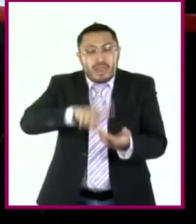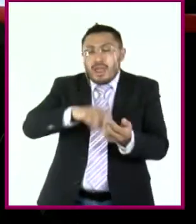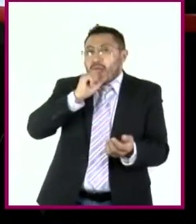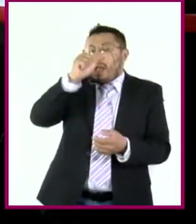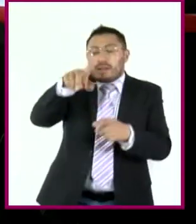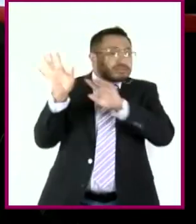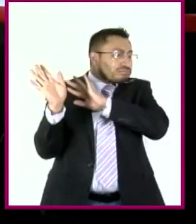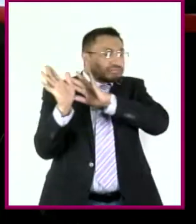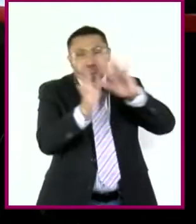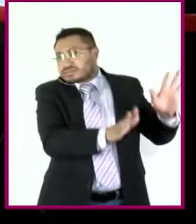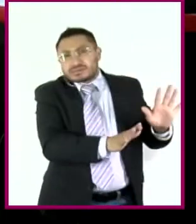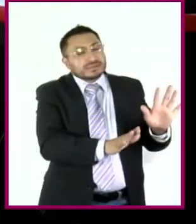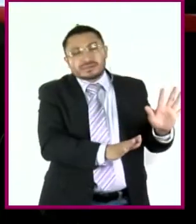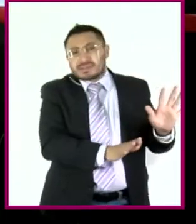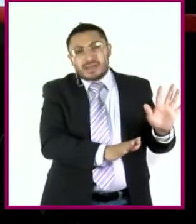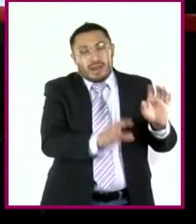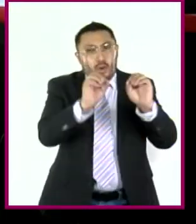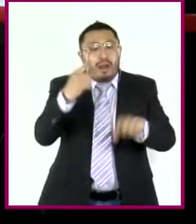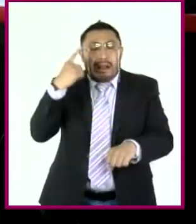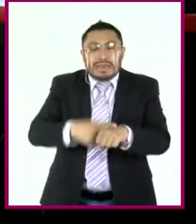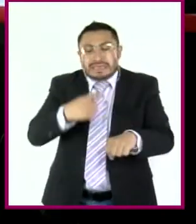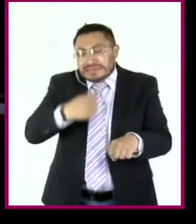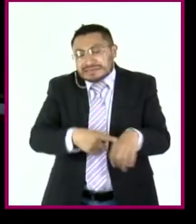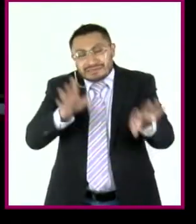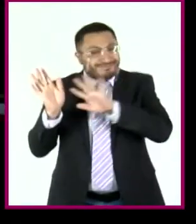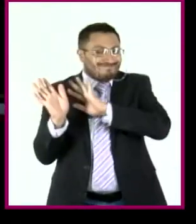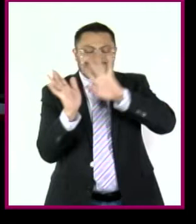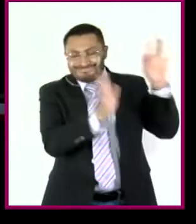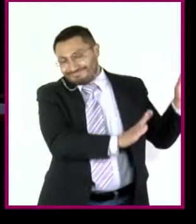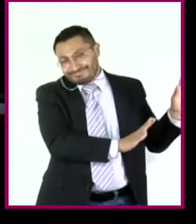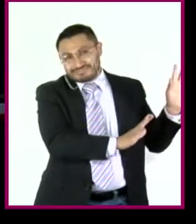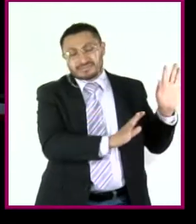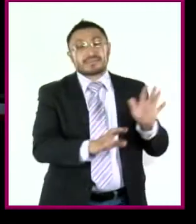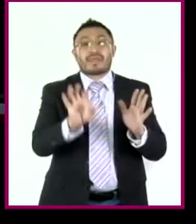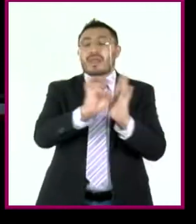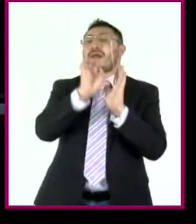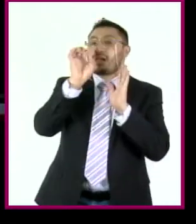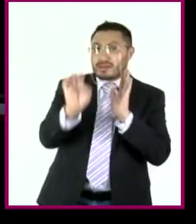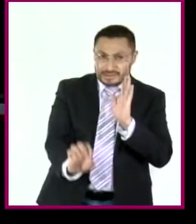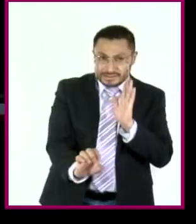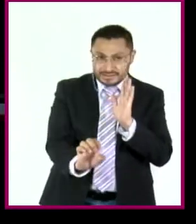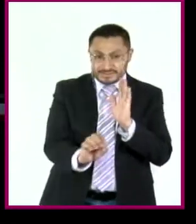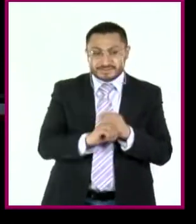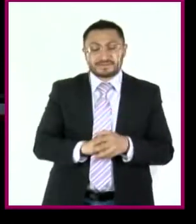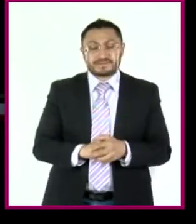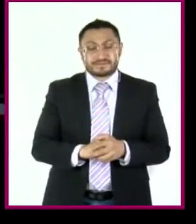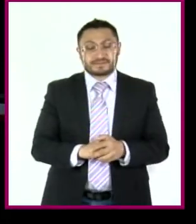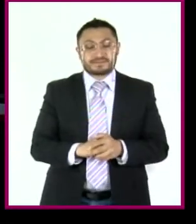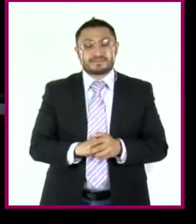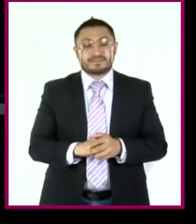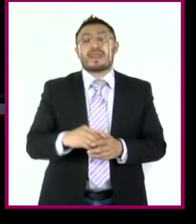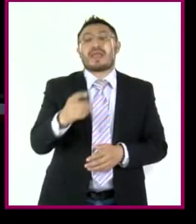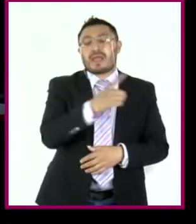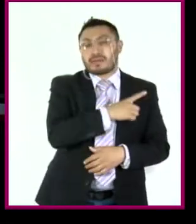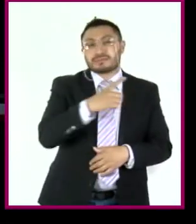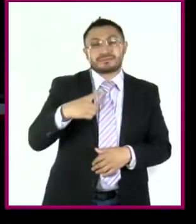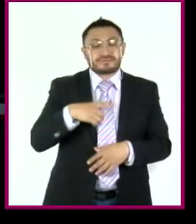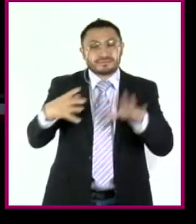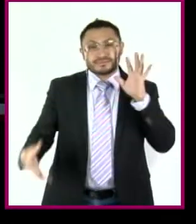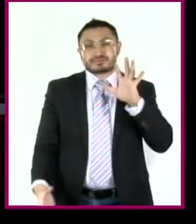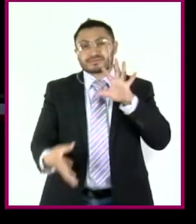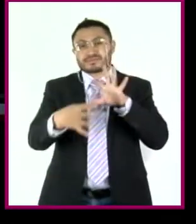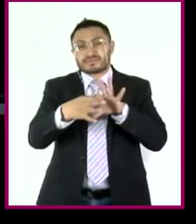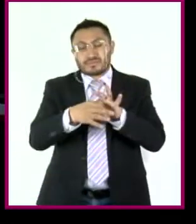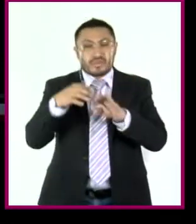riquezas o a enfermar mortalmente. Por ejemplo, pero tiene que estar acompañada del